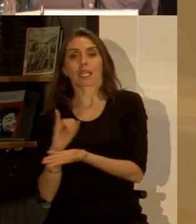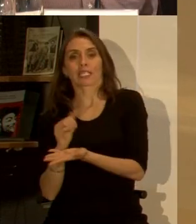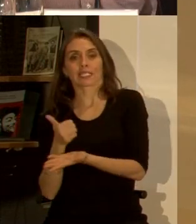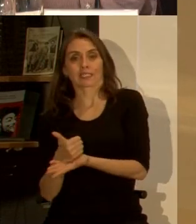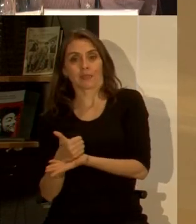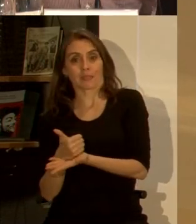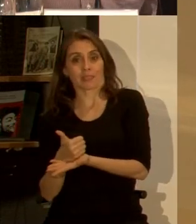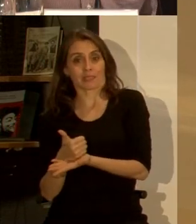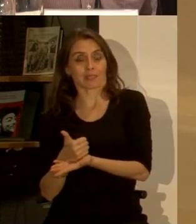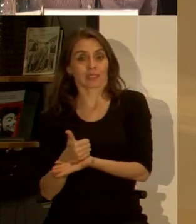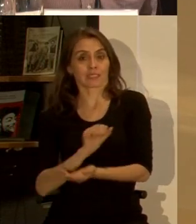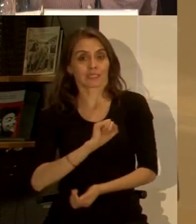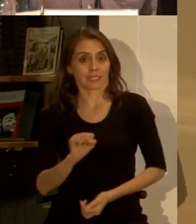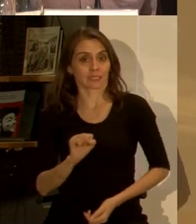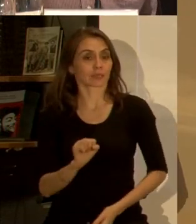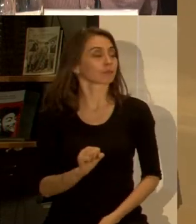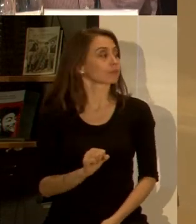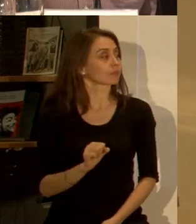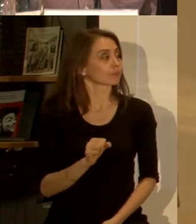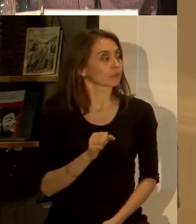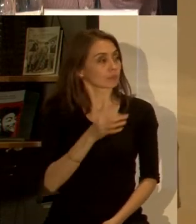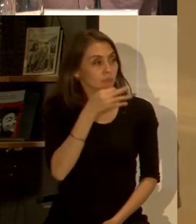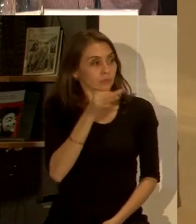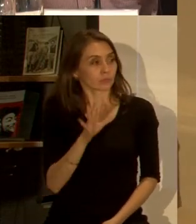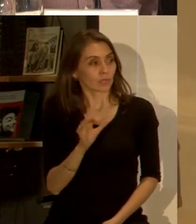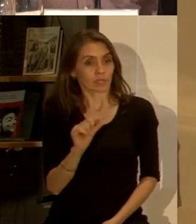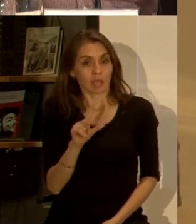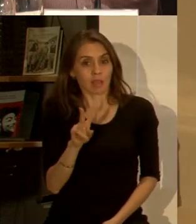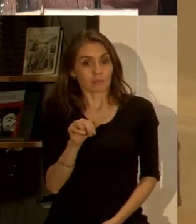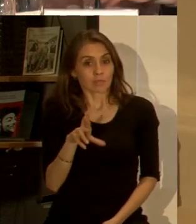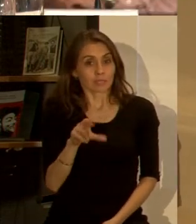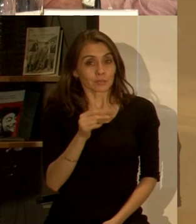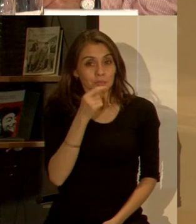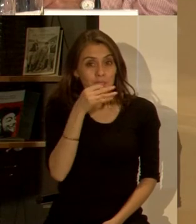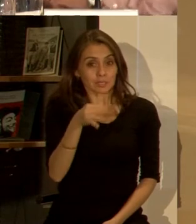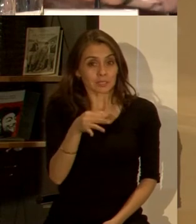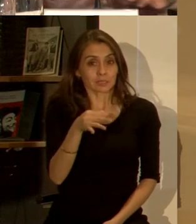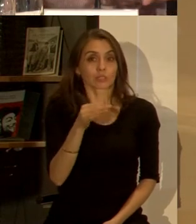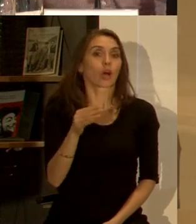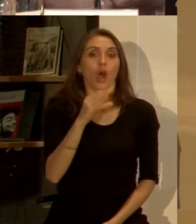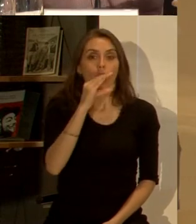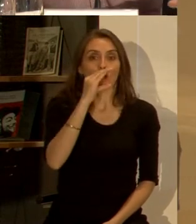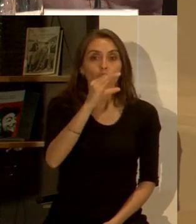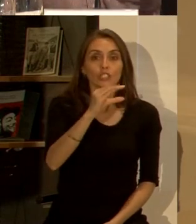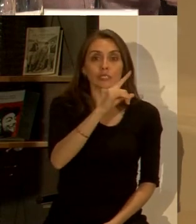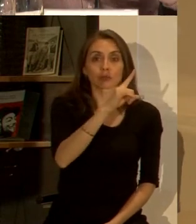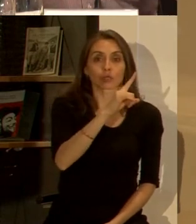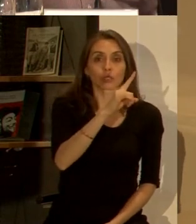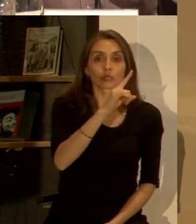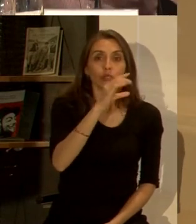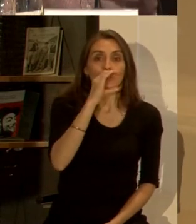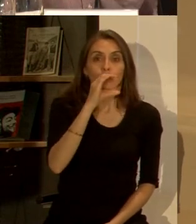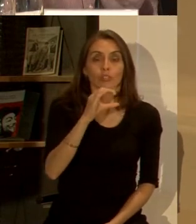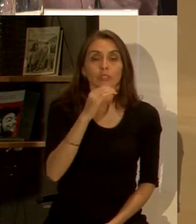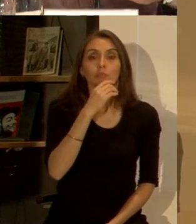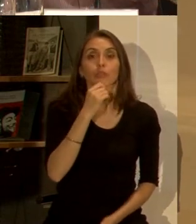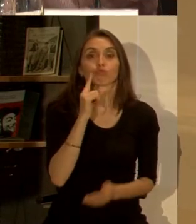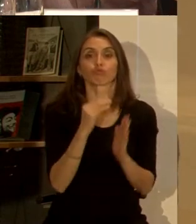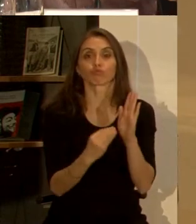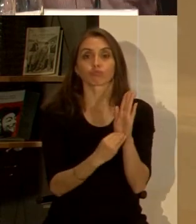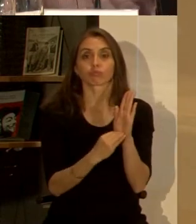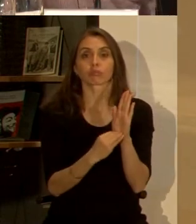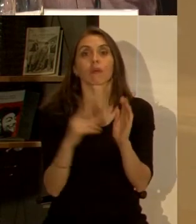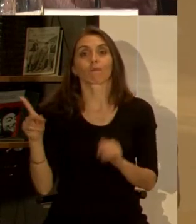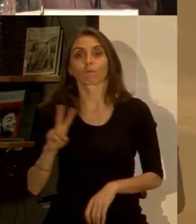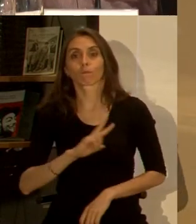en el caso como decía Álvaro creo que era el nombre en el caso de Concepción sea esta figura o en el